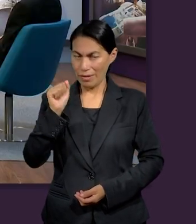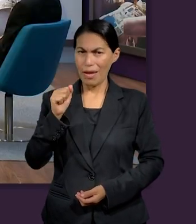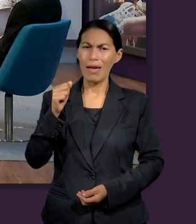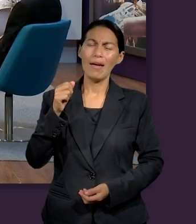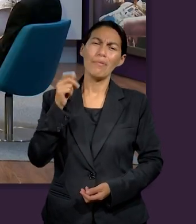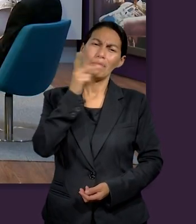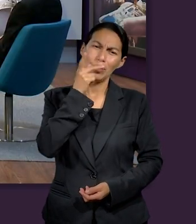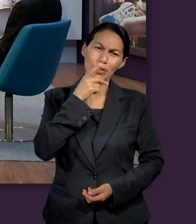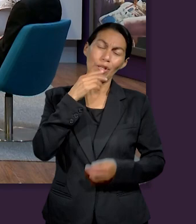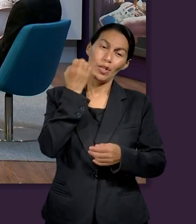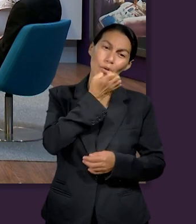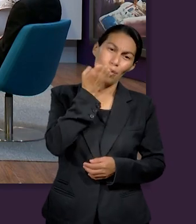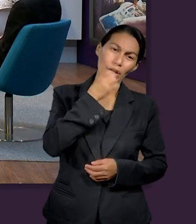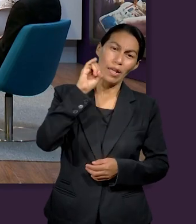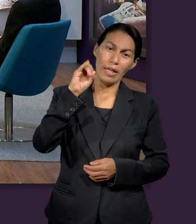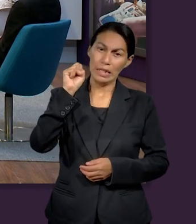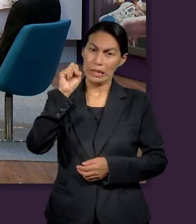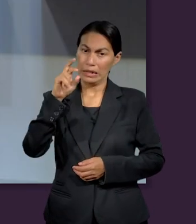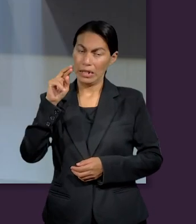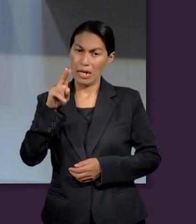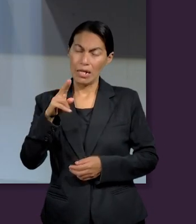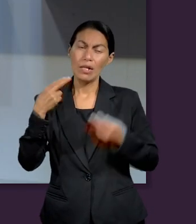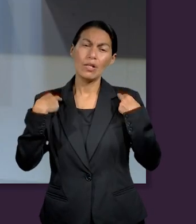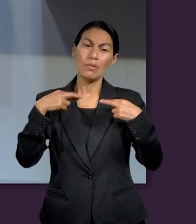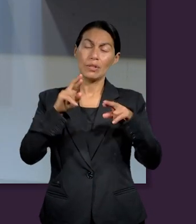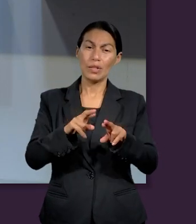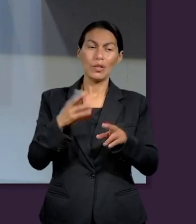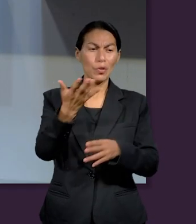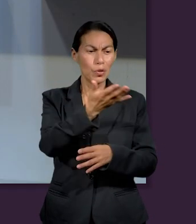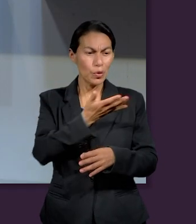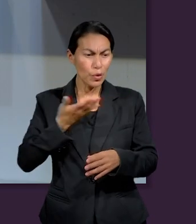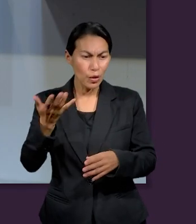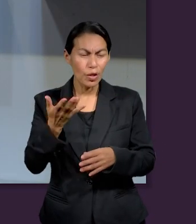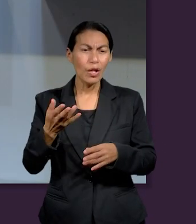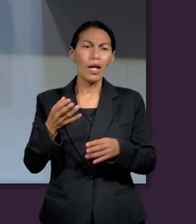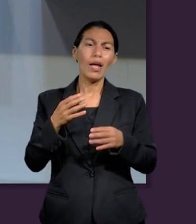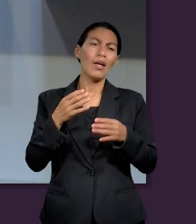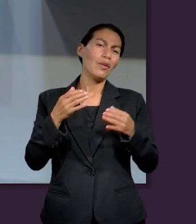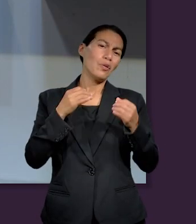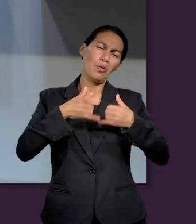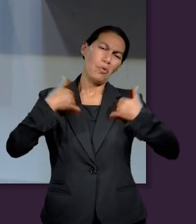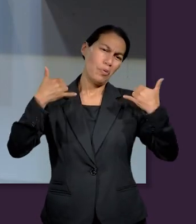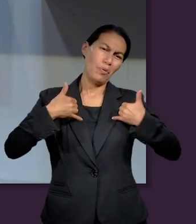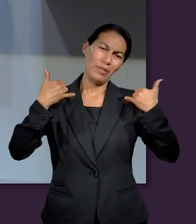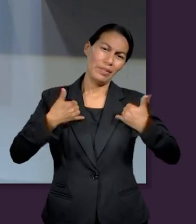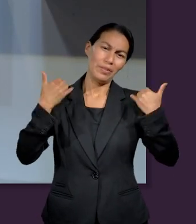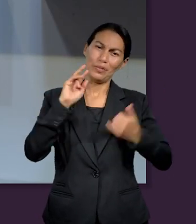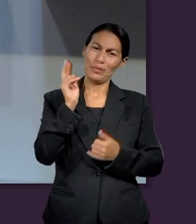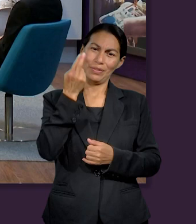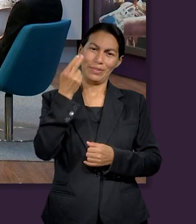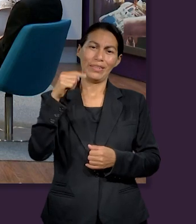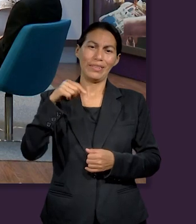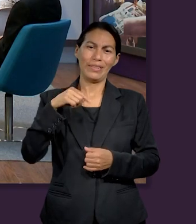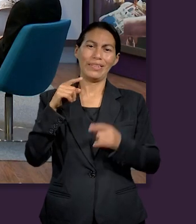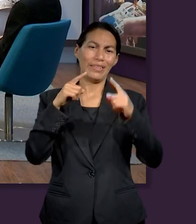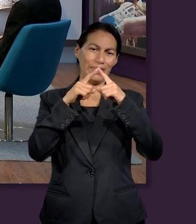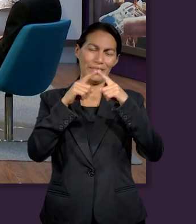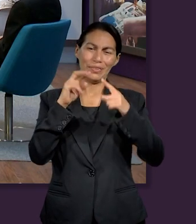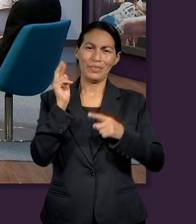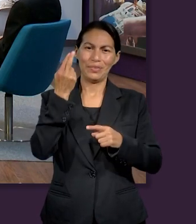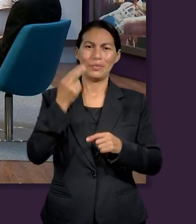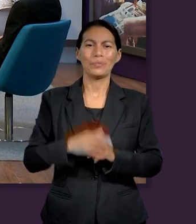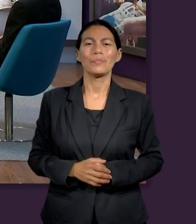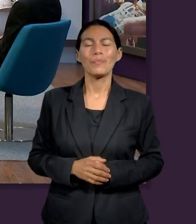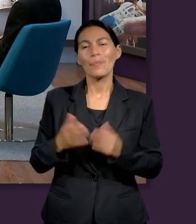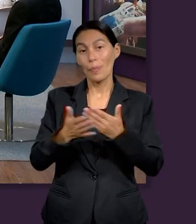representando al Departamento Juvenil de la Iglesia Universitaria. Así que vamos a abrir entonces